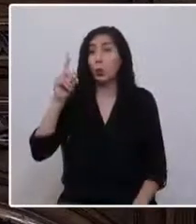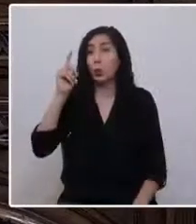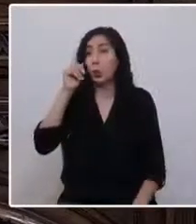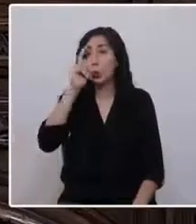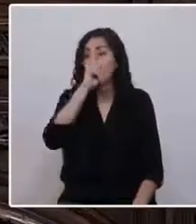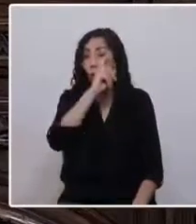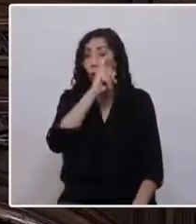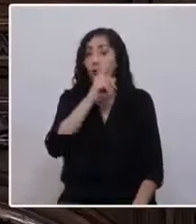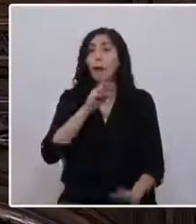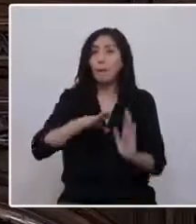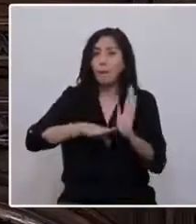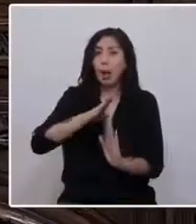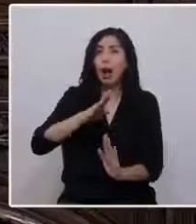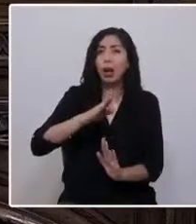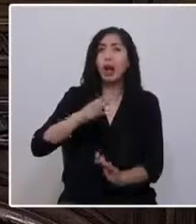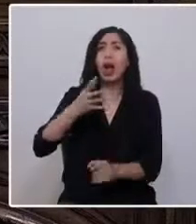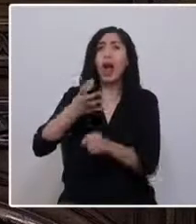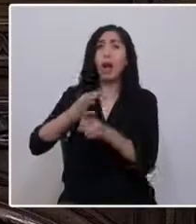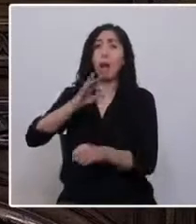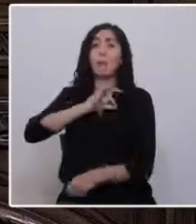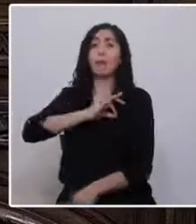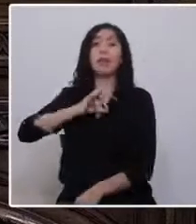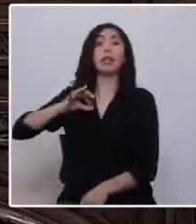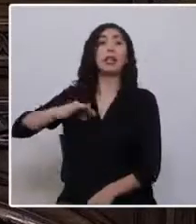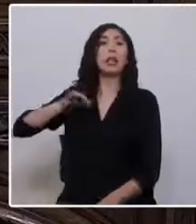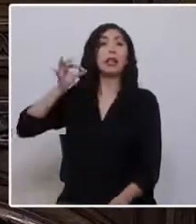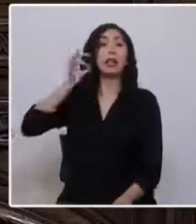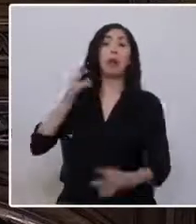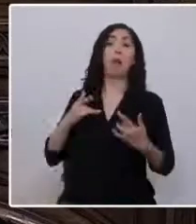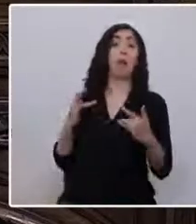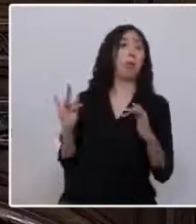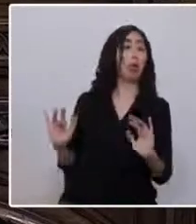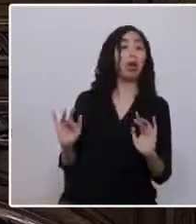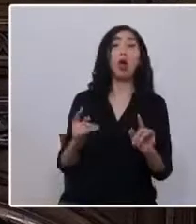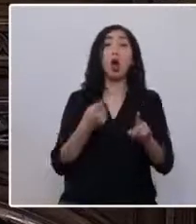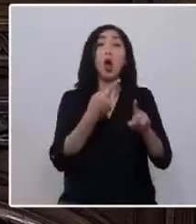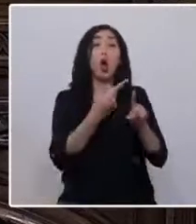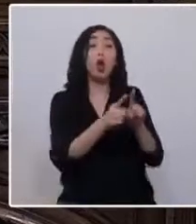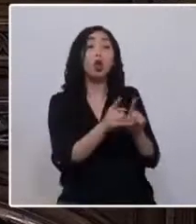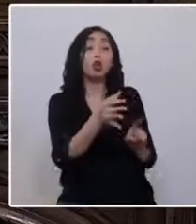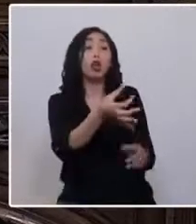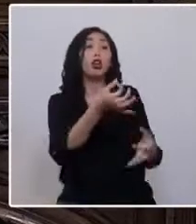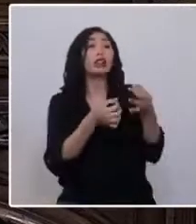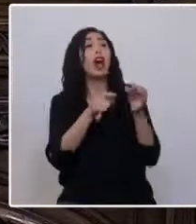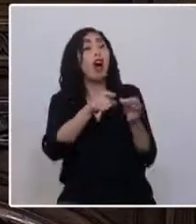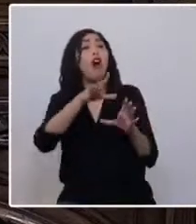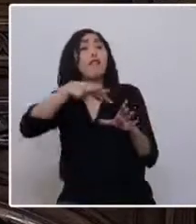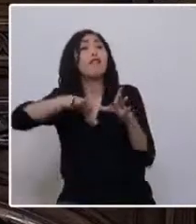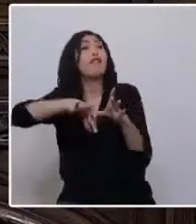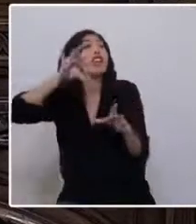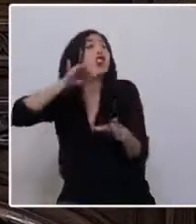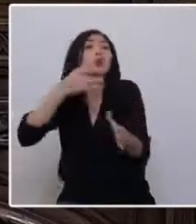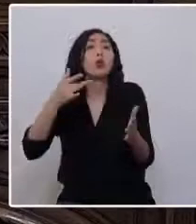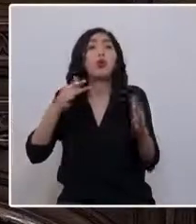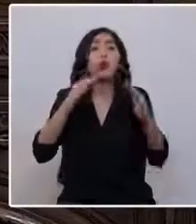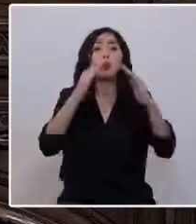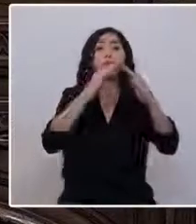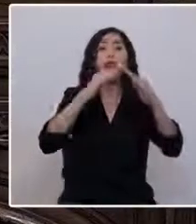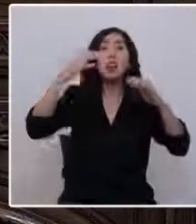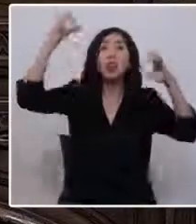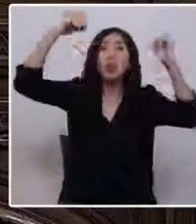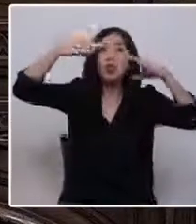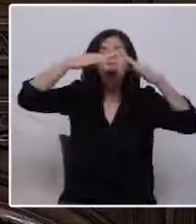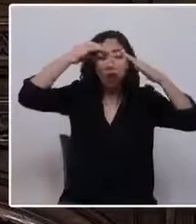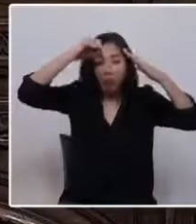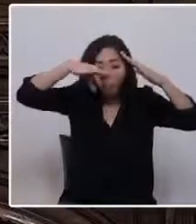cuando tienes una ministra displicente o uno que nos recomienda hacer vincos para reparar goteras. Veo cómo mis